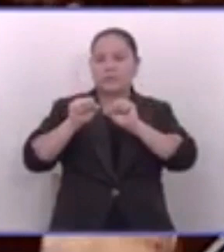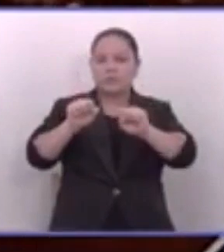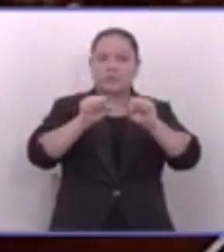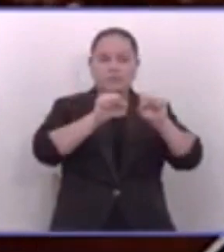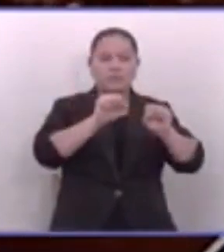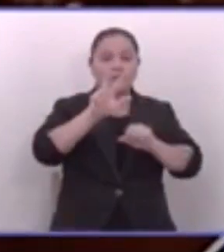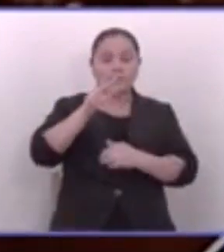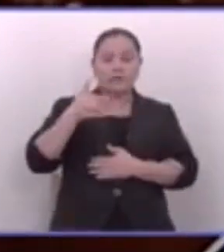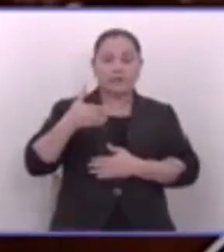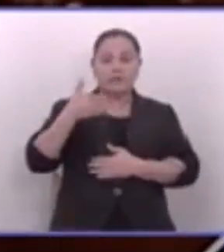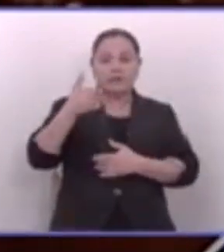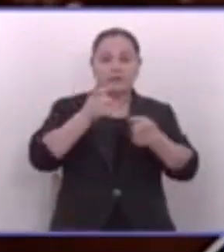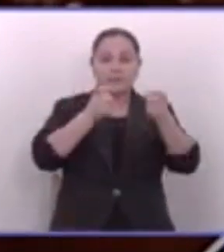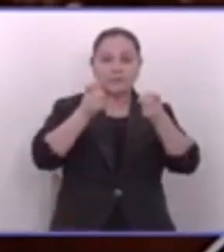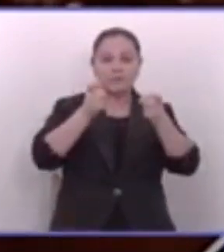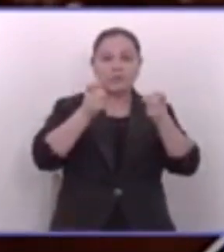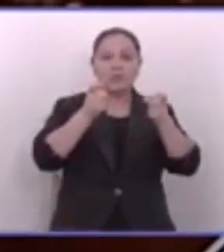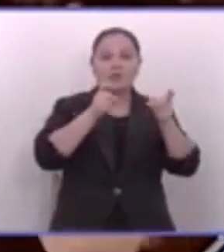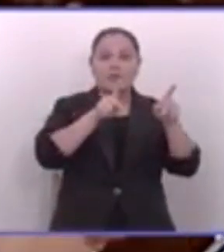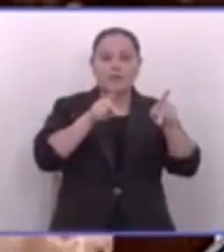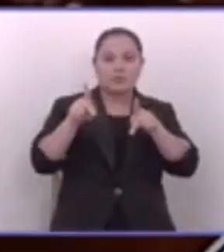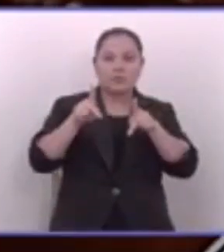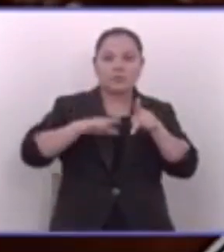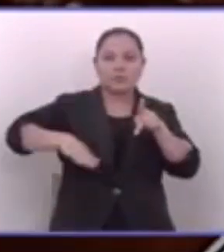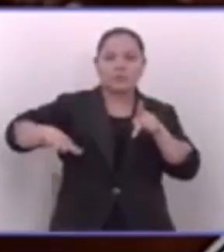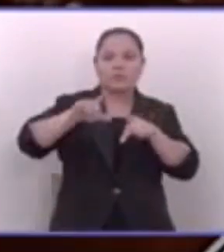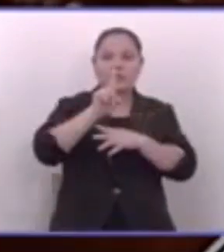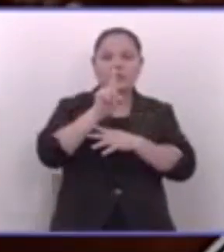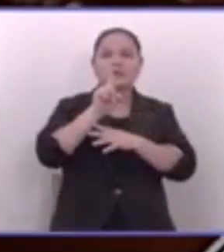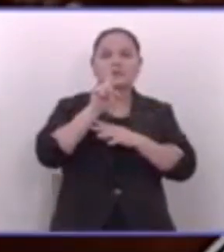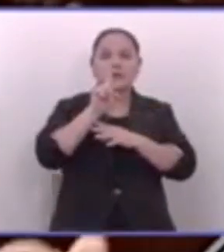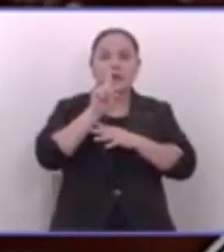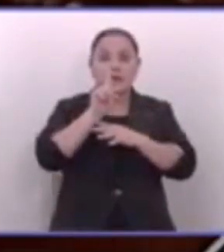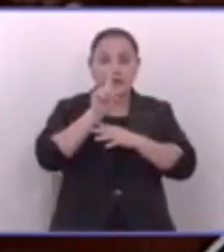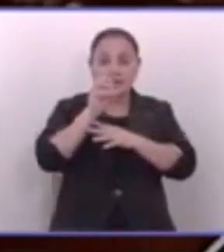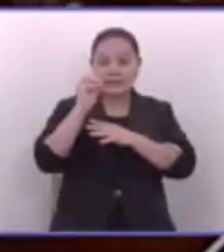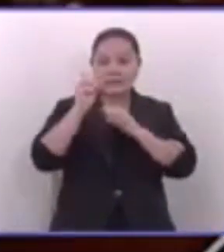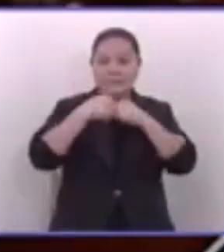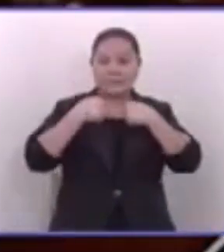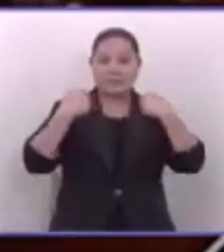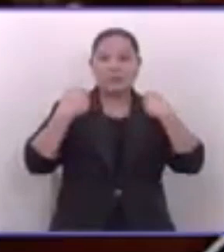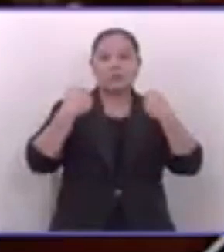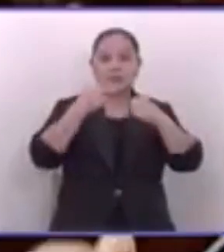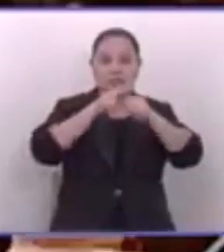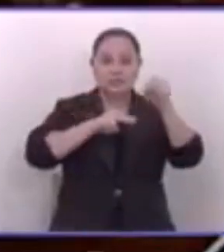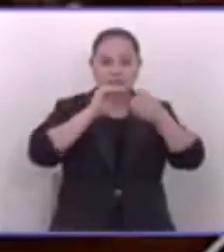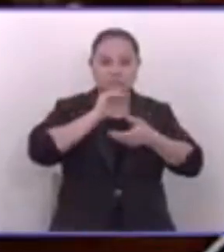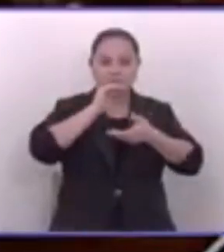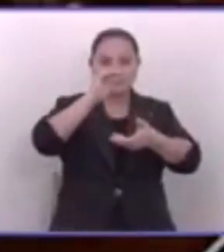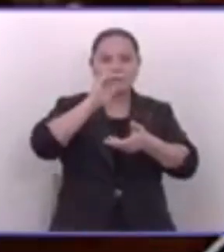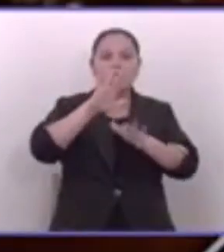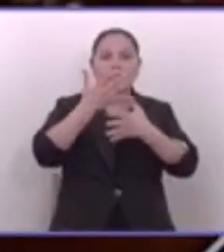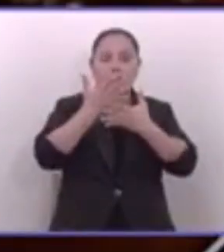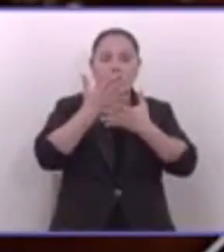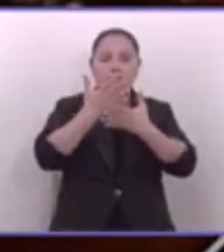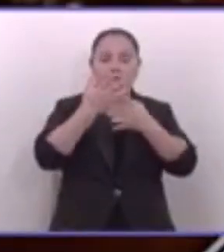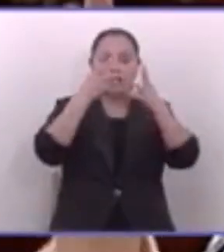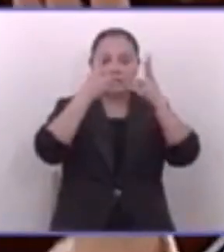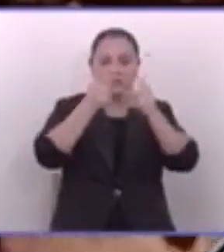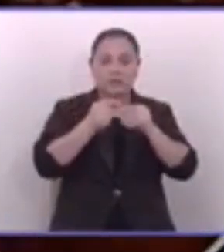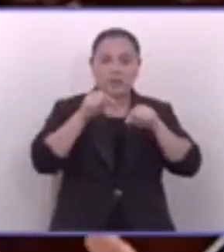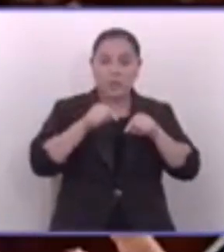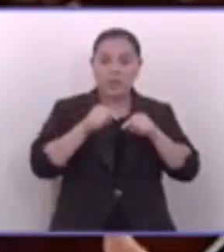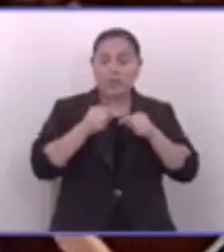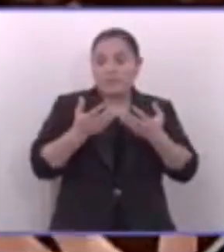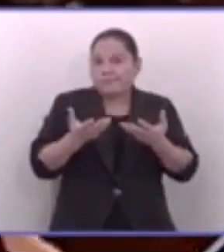Tres años del plan control territorial y más de 100 millones de dólares destinados para este, para implementarlo. Y